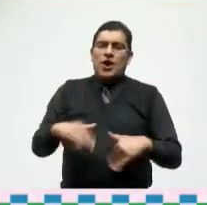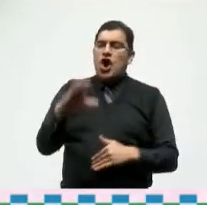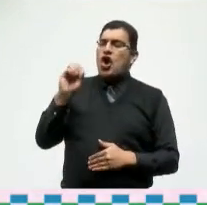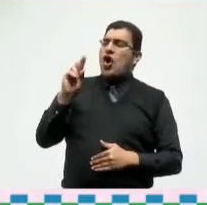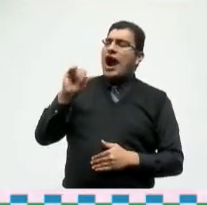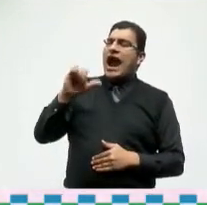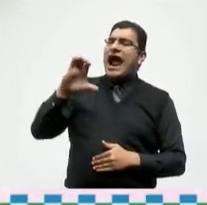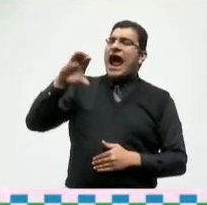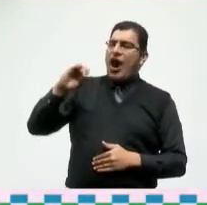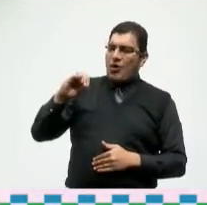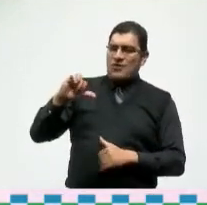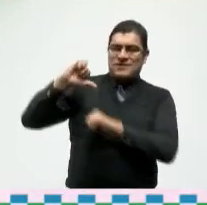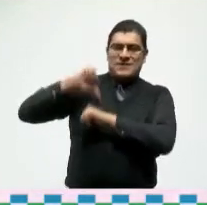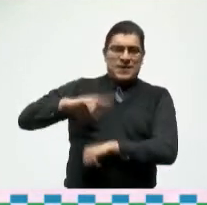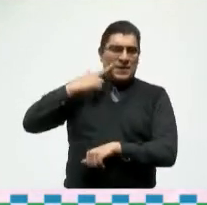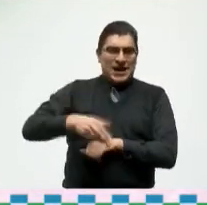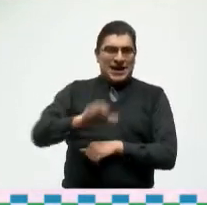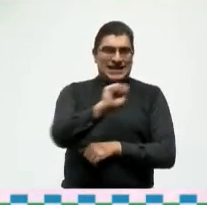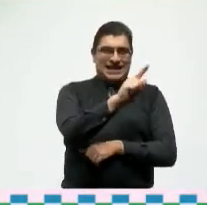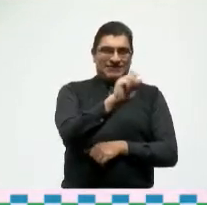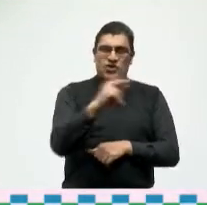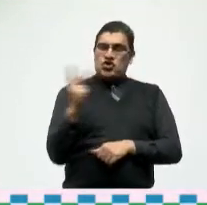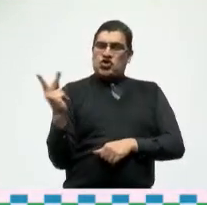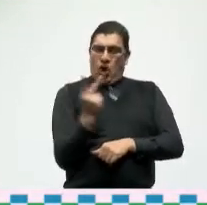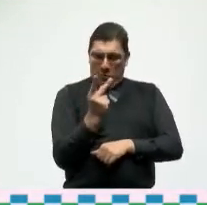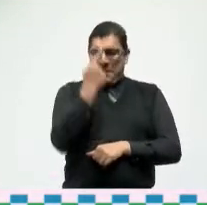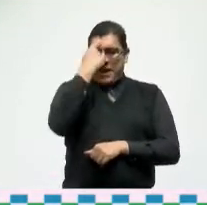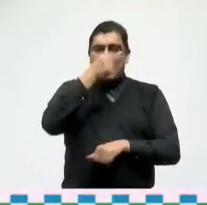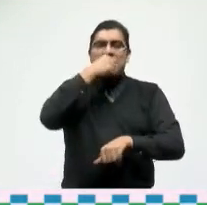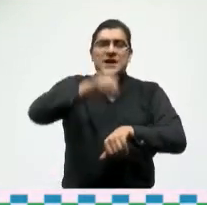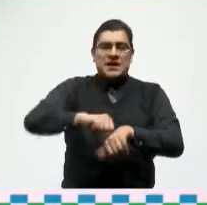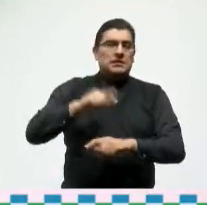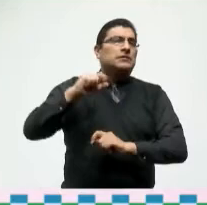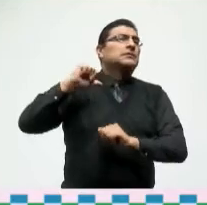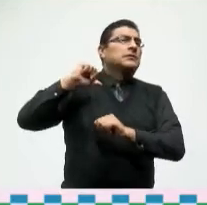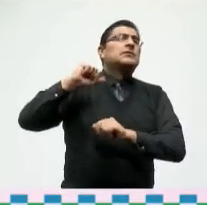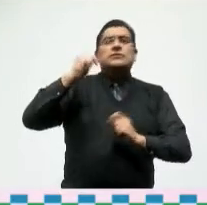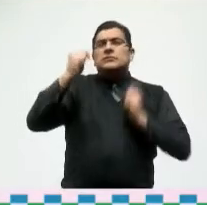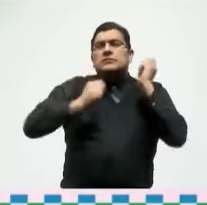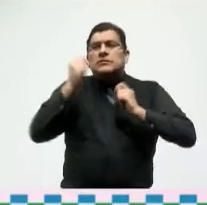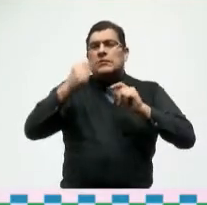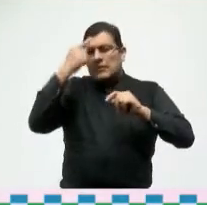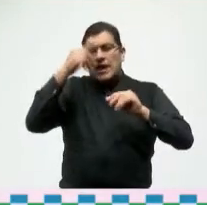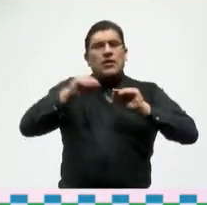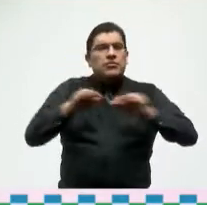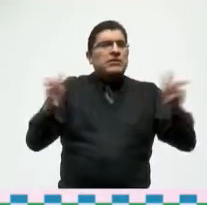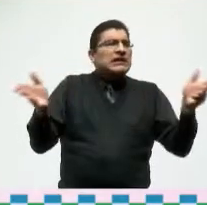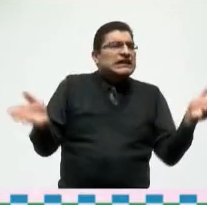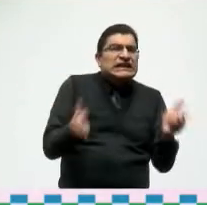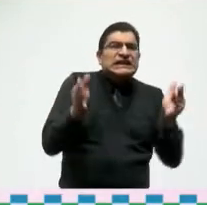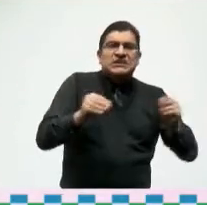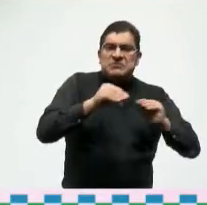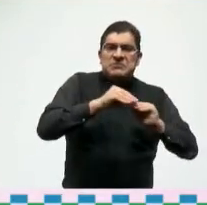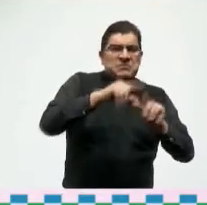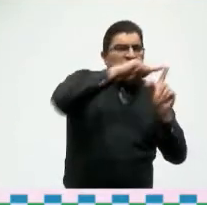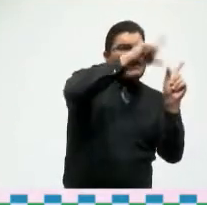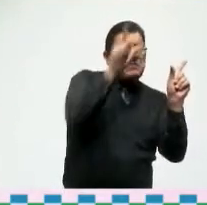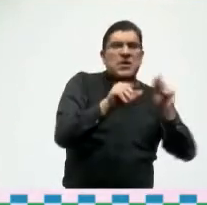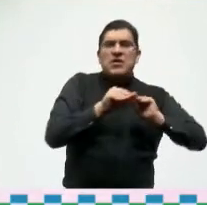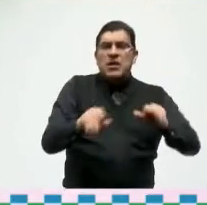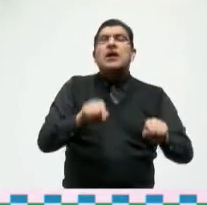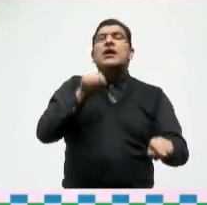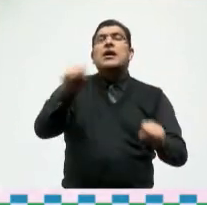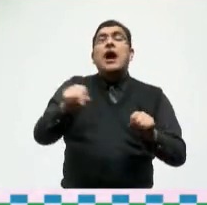Servitur reconocemos la decisión de la Secretaría de Turismo de aumentar la oferta del país con el nombramiento